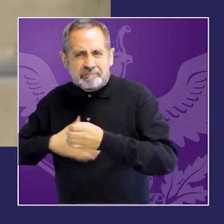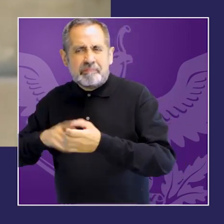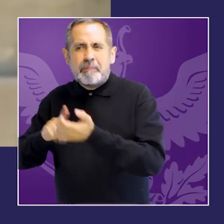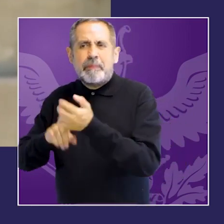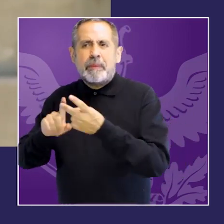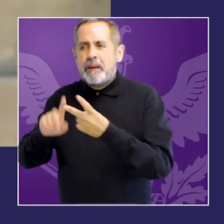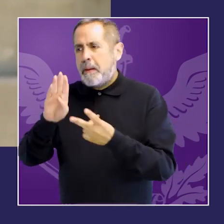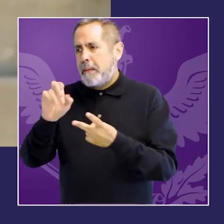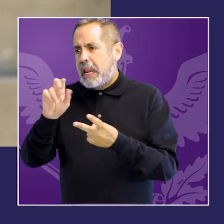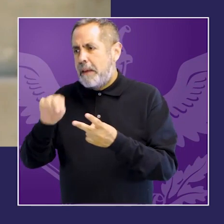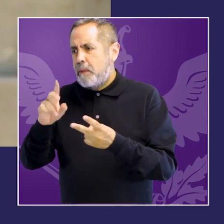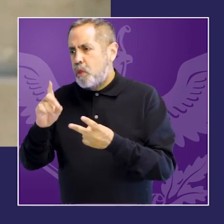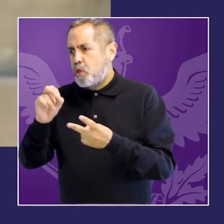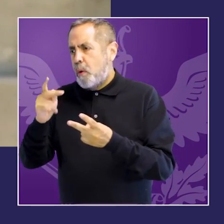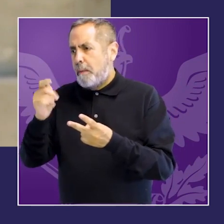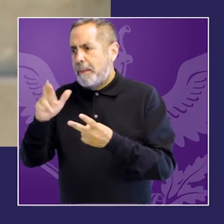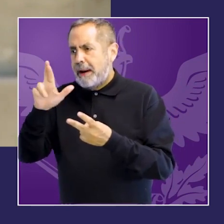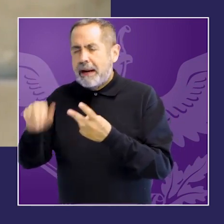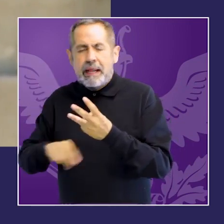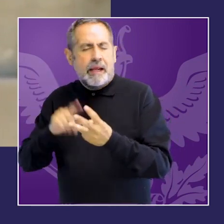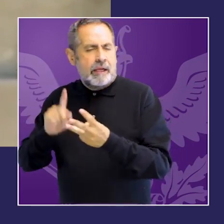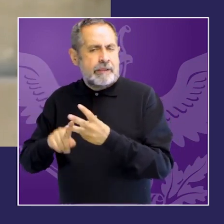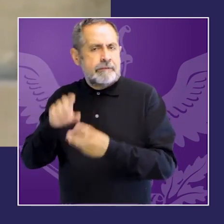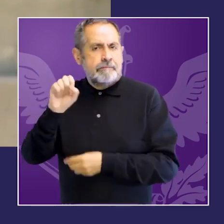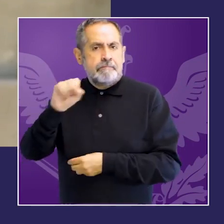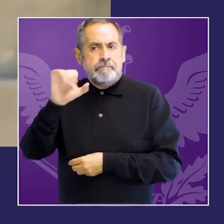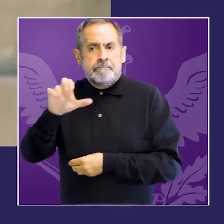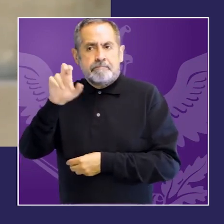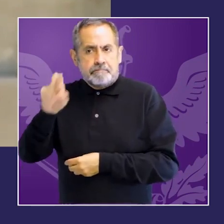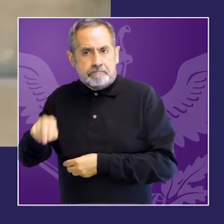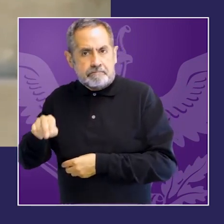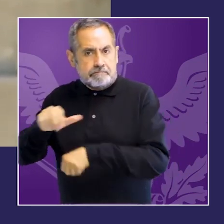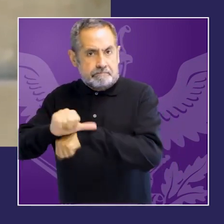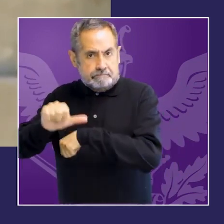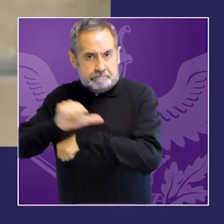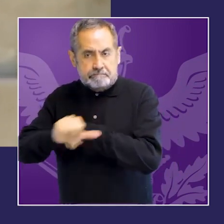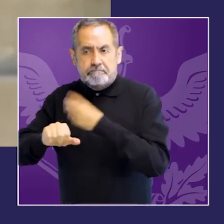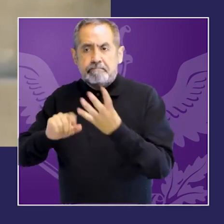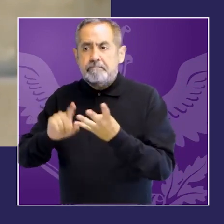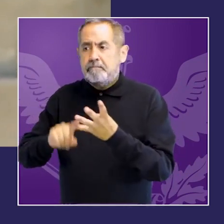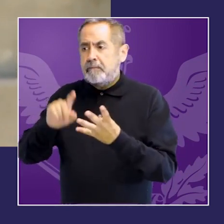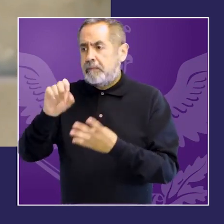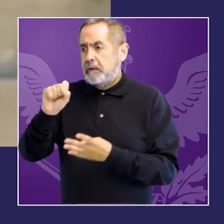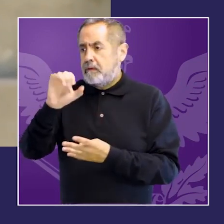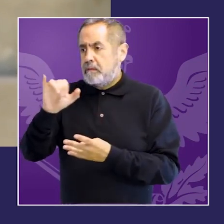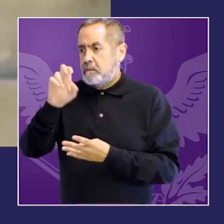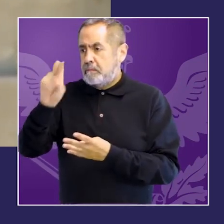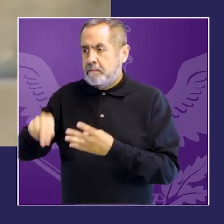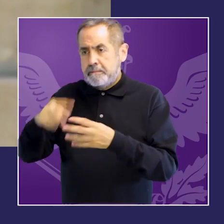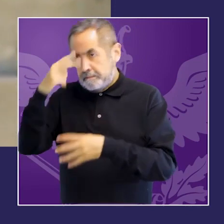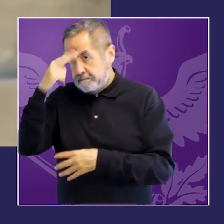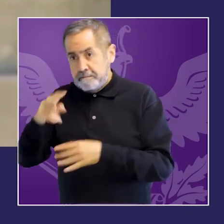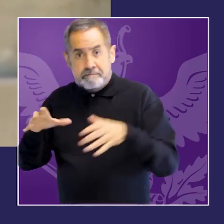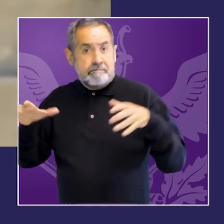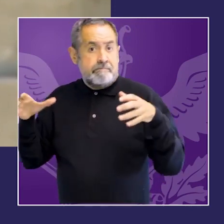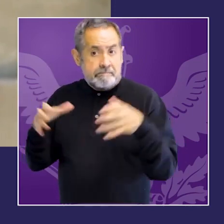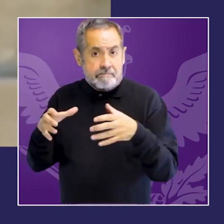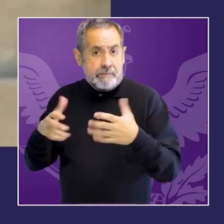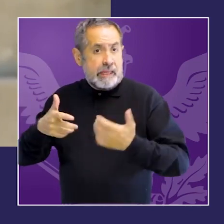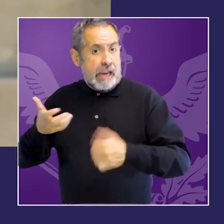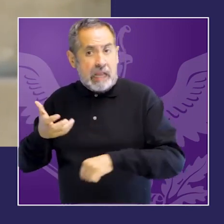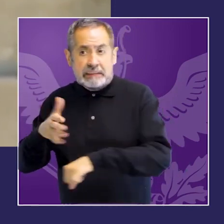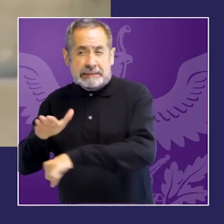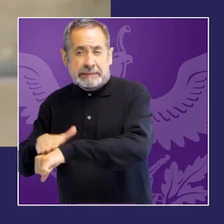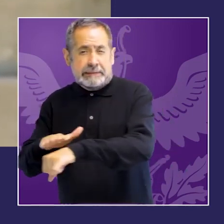estrategias y los desafíos de la prevención, más allá del enfoque punitivo, para dar una respuesta más